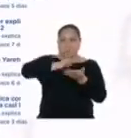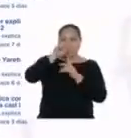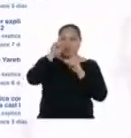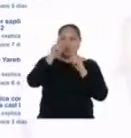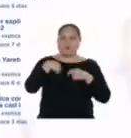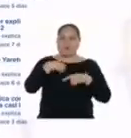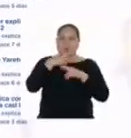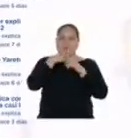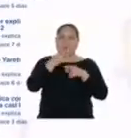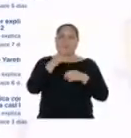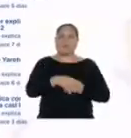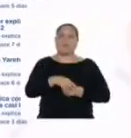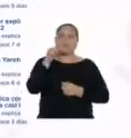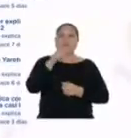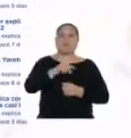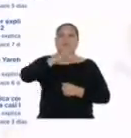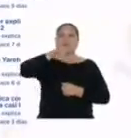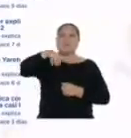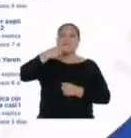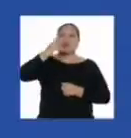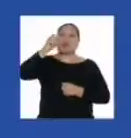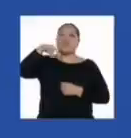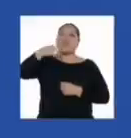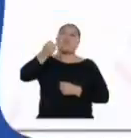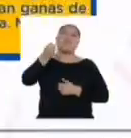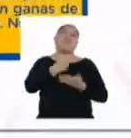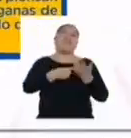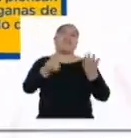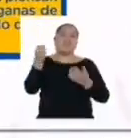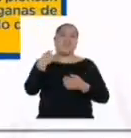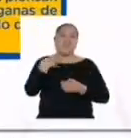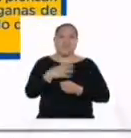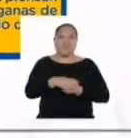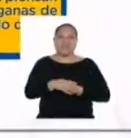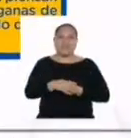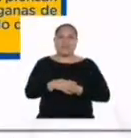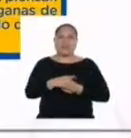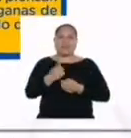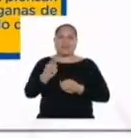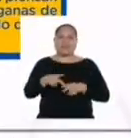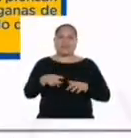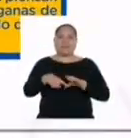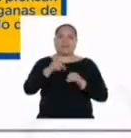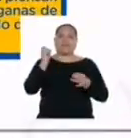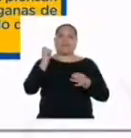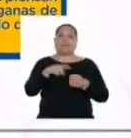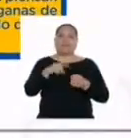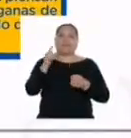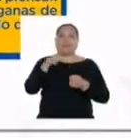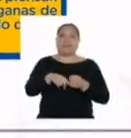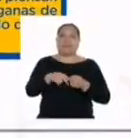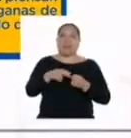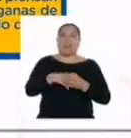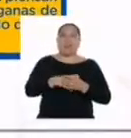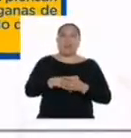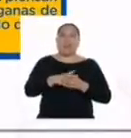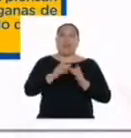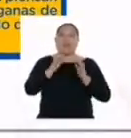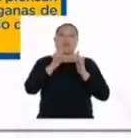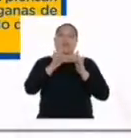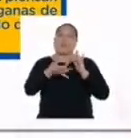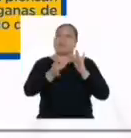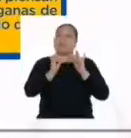responderlas. Esta es de John. Veamos qué nos dice. Me desconecté de Aprendo en Casa y decidí